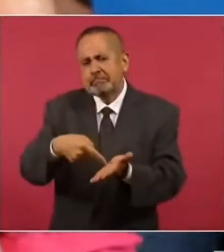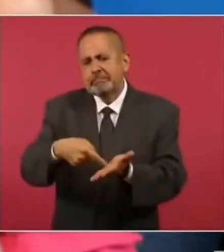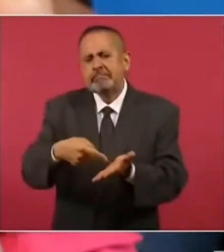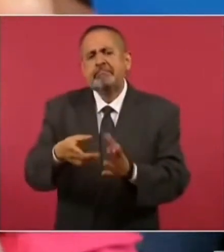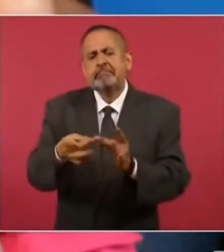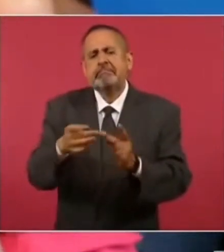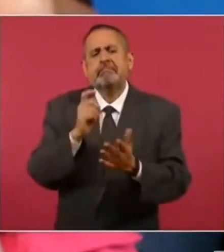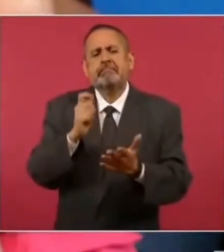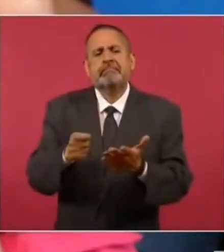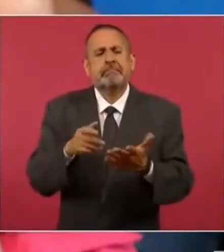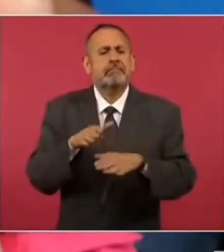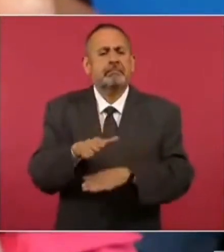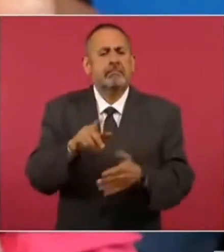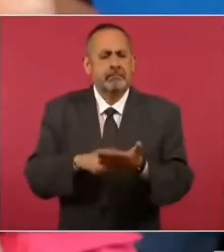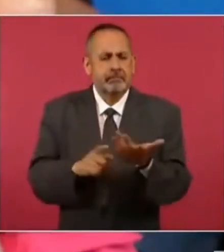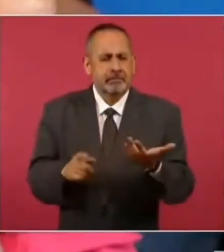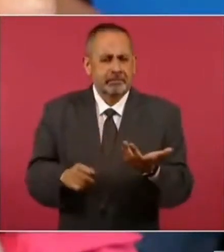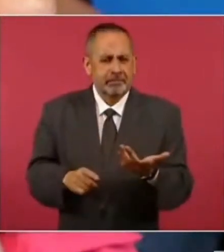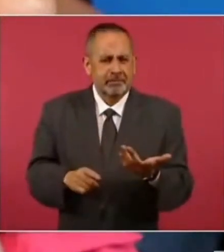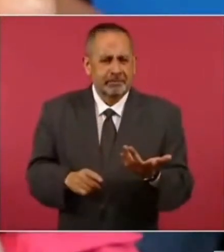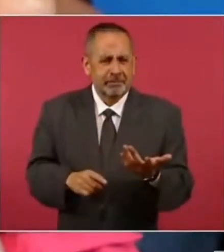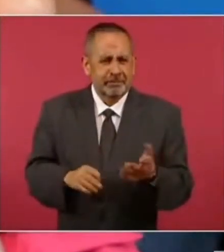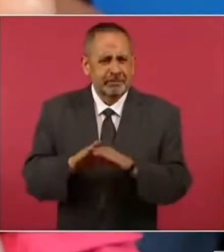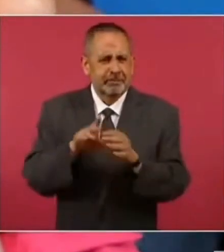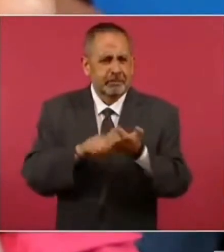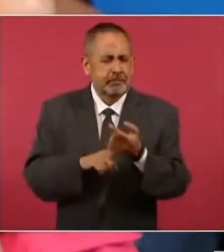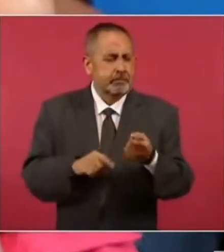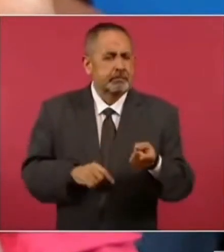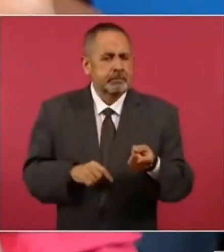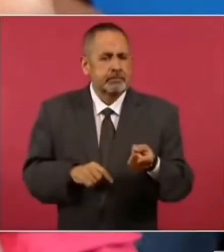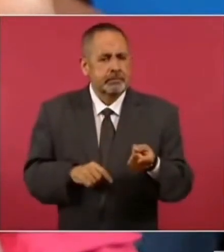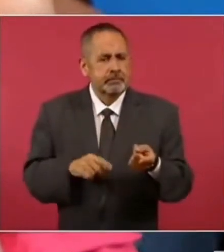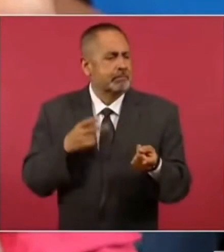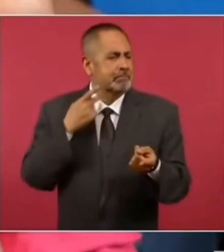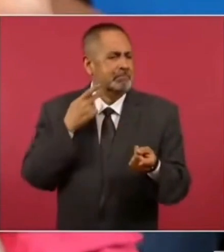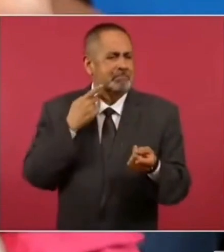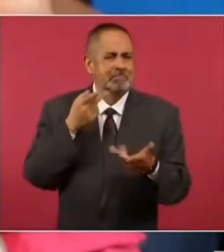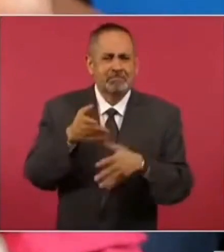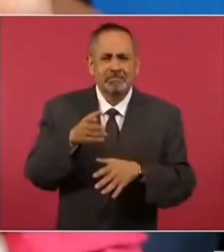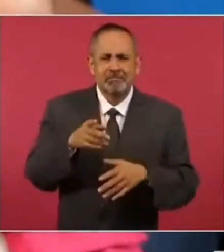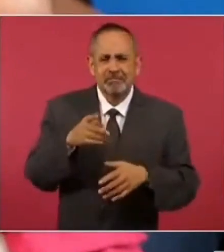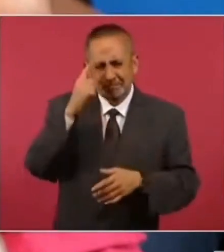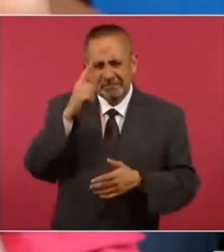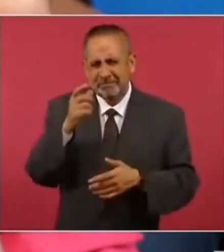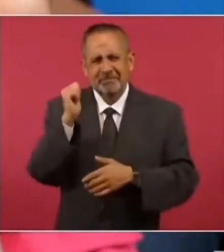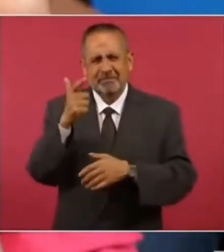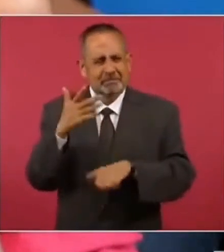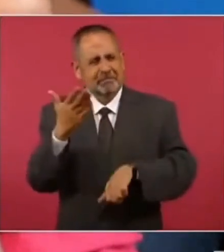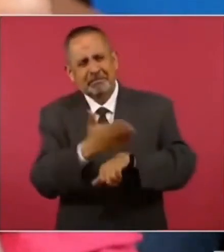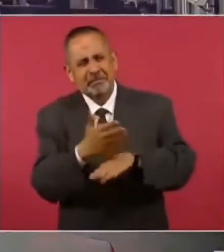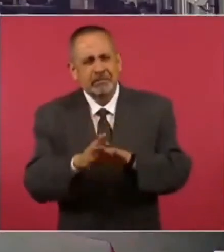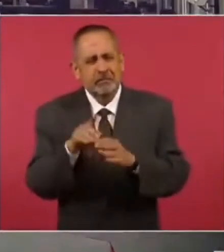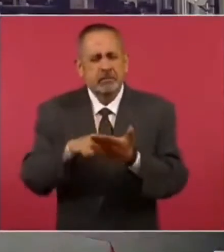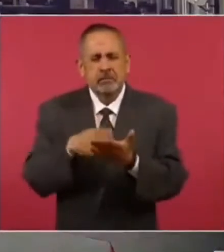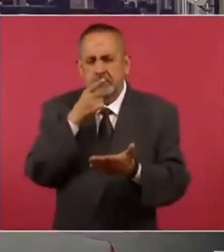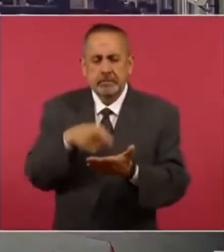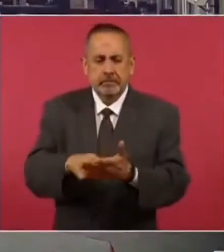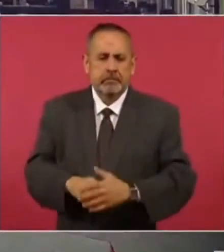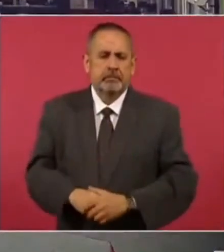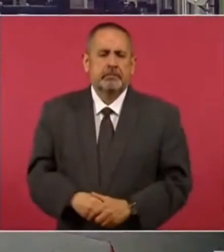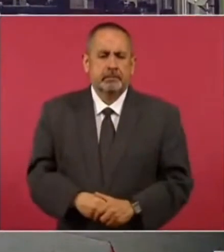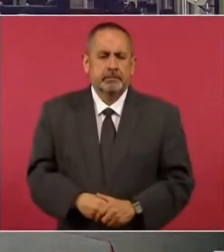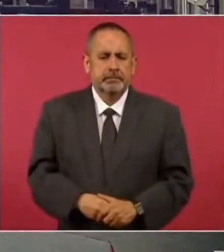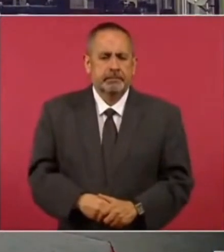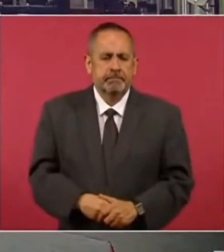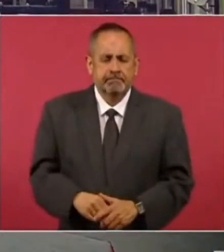política ya para las sanciones y todo esto? Pues lo que ya